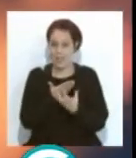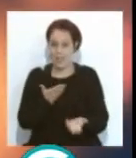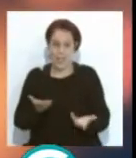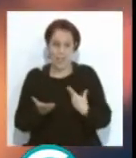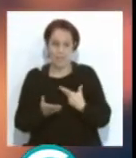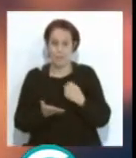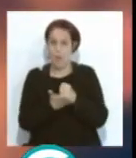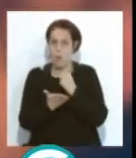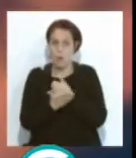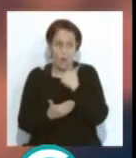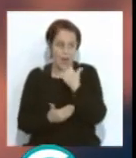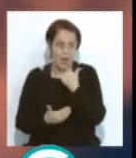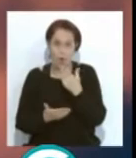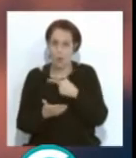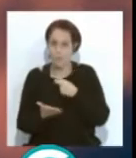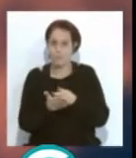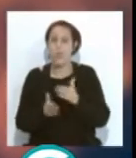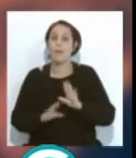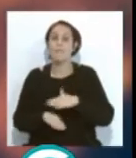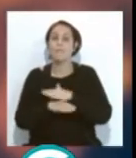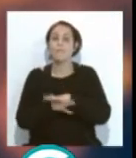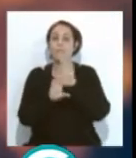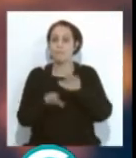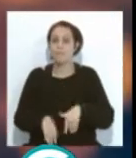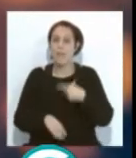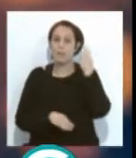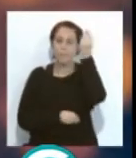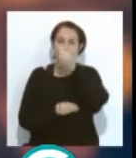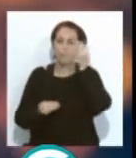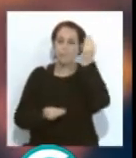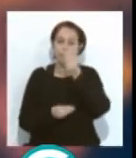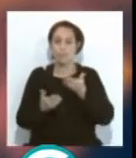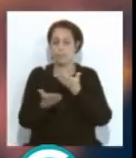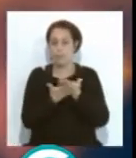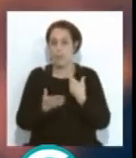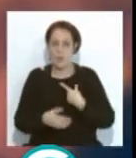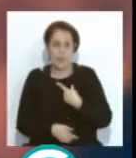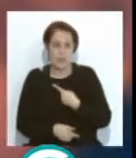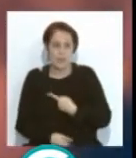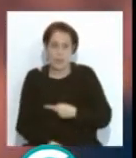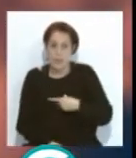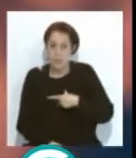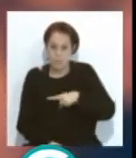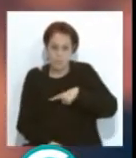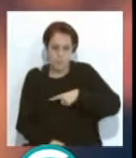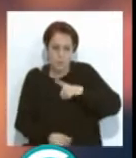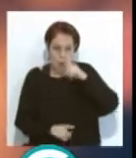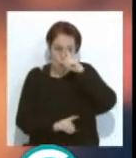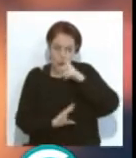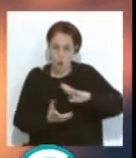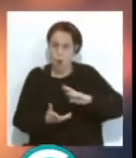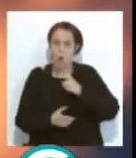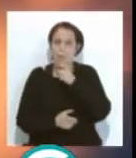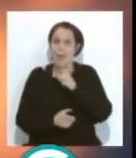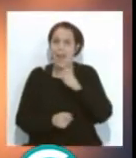o intenta sacártelo. Para terminar, os voy a pedir una reflexión, no podemos, es increíble, pero llevamos todo el tiempo de tertulia sin haber pronunciado la